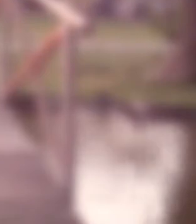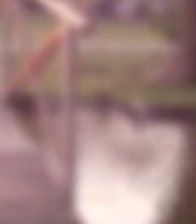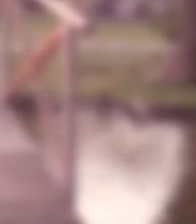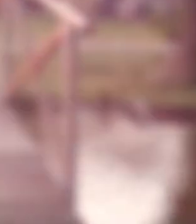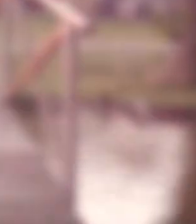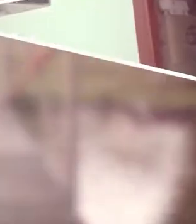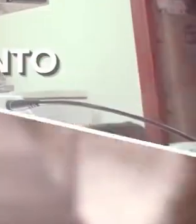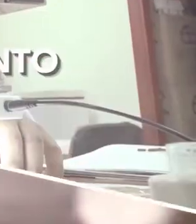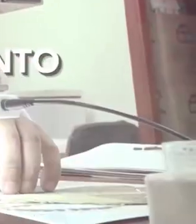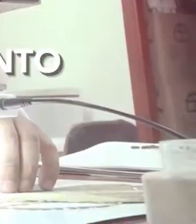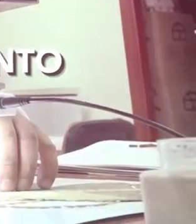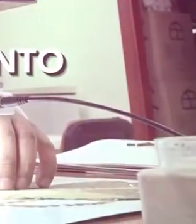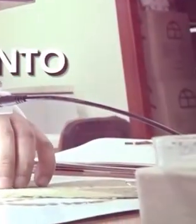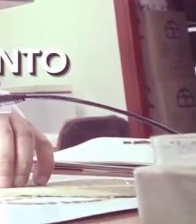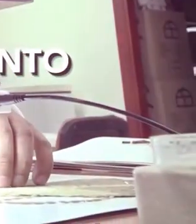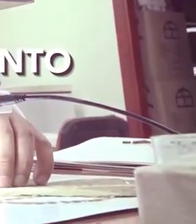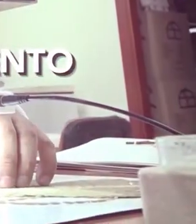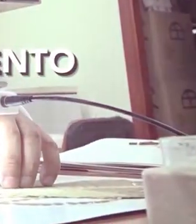Nos vemos en el